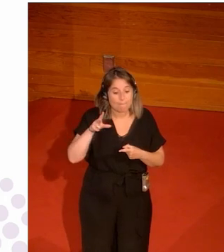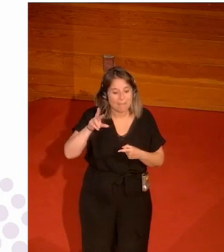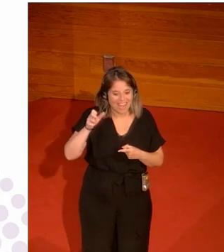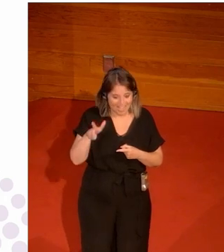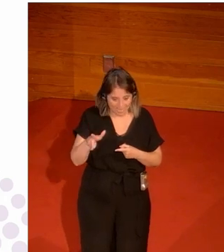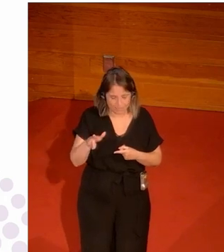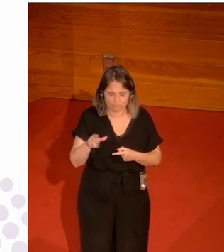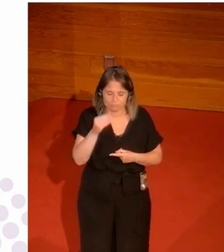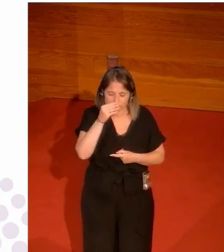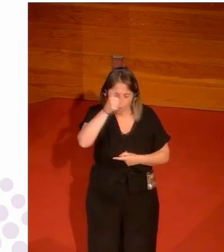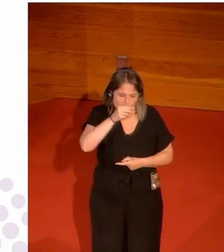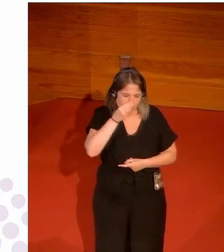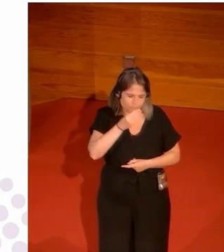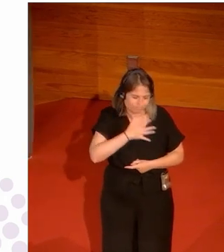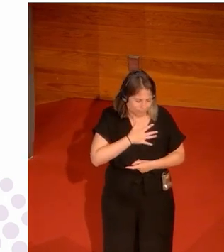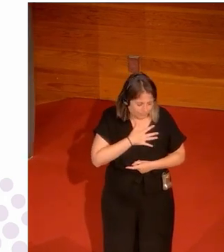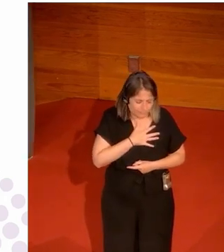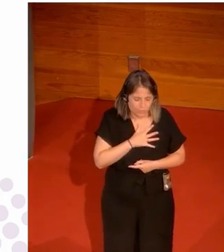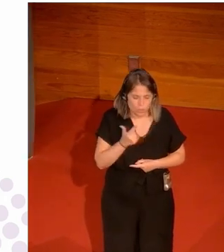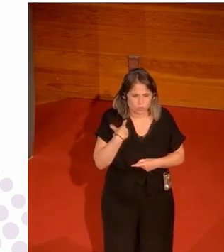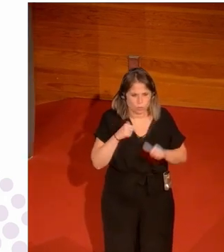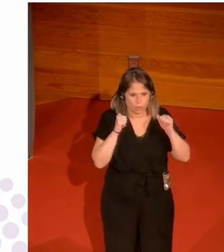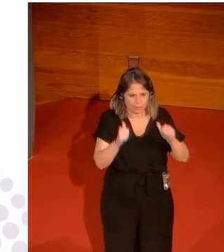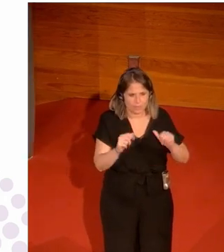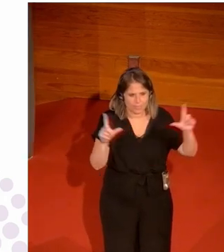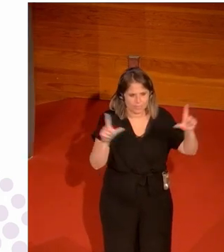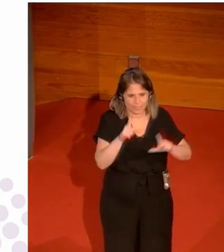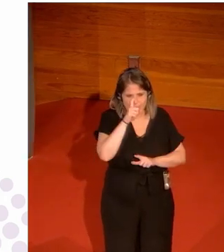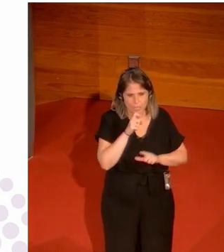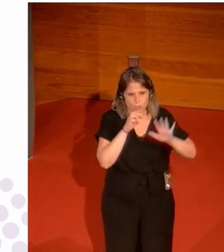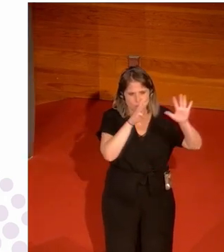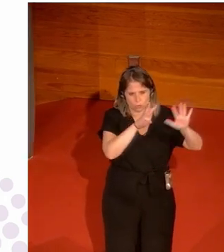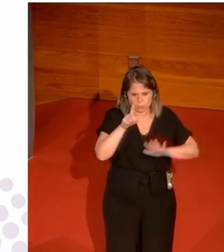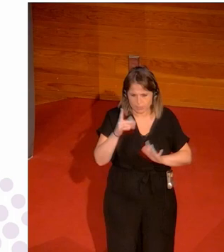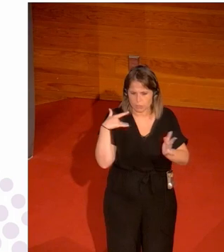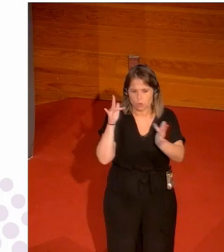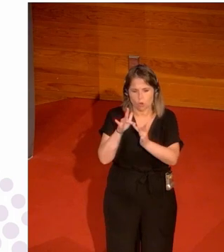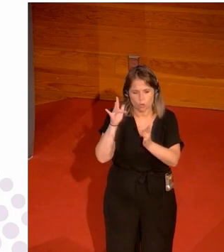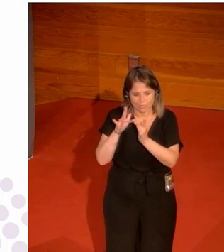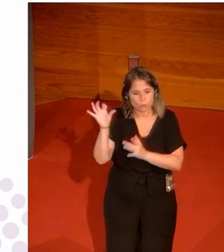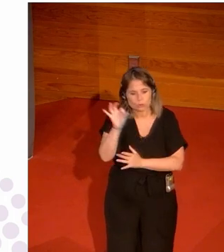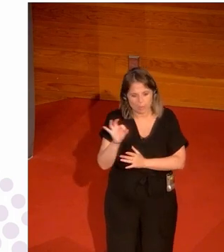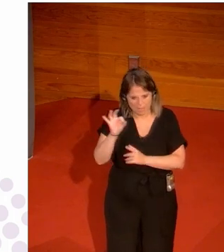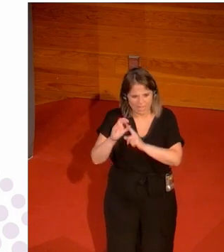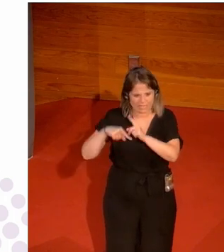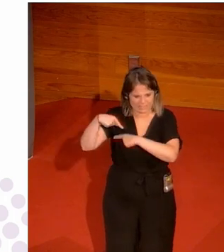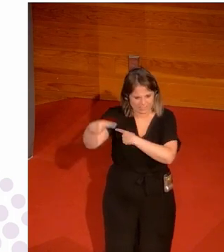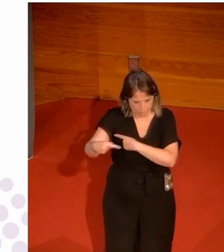hombre excepcional yo le conocí pues él llevaba yo entré en la tele en el 86 y empecé a estar con él más o menos un par de años después